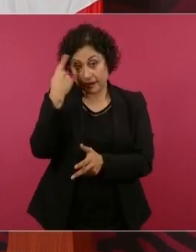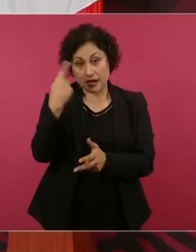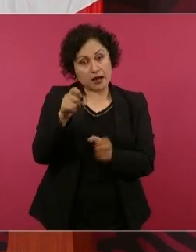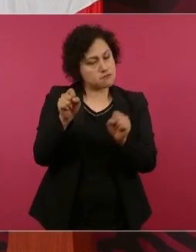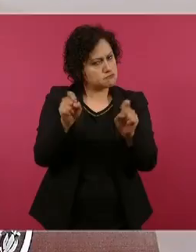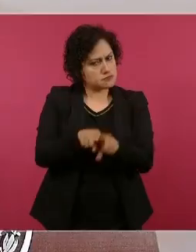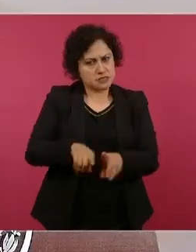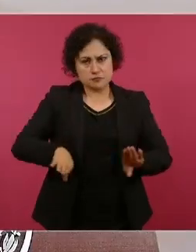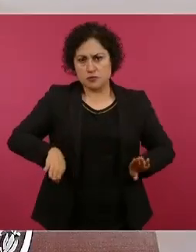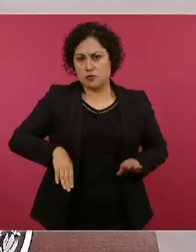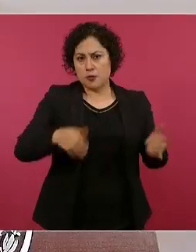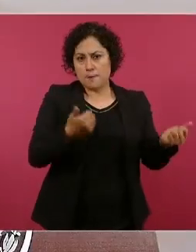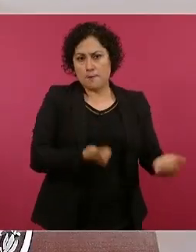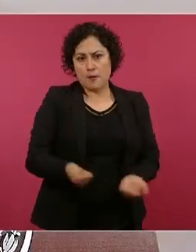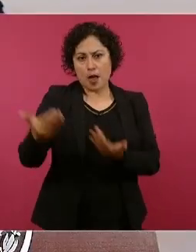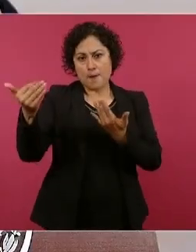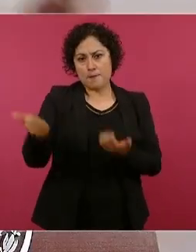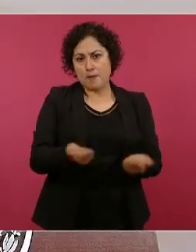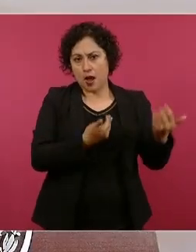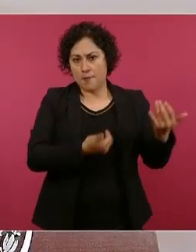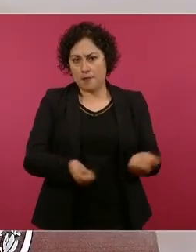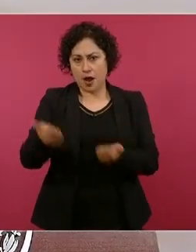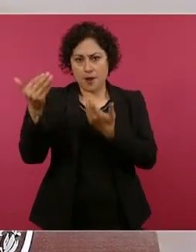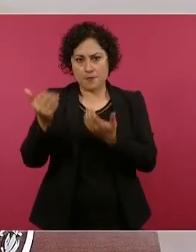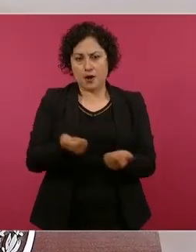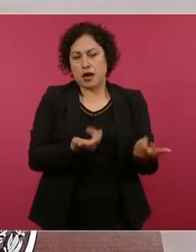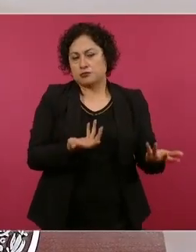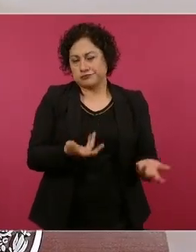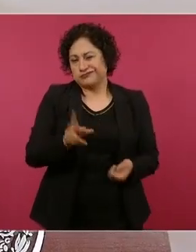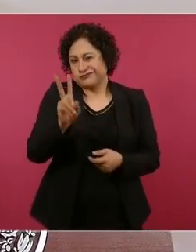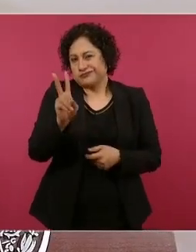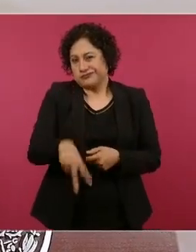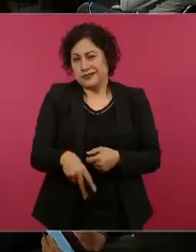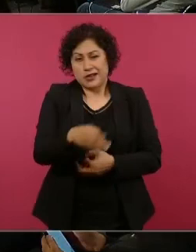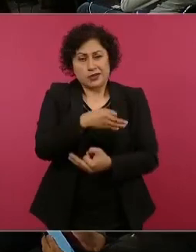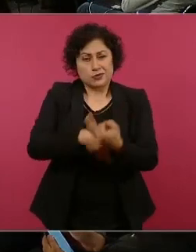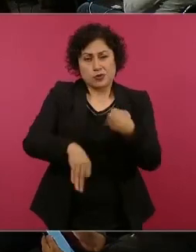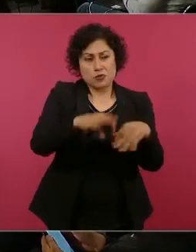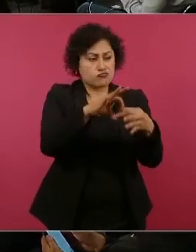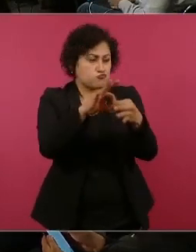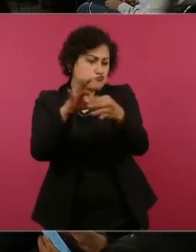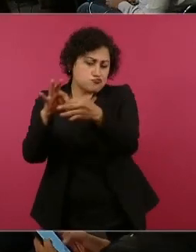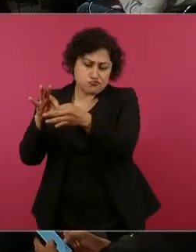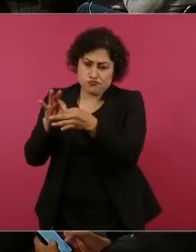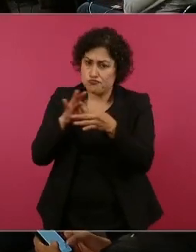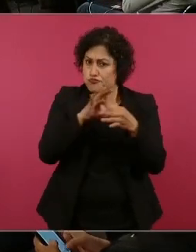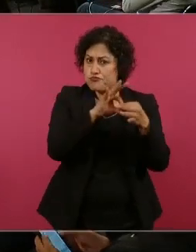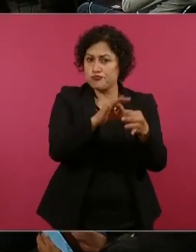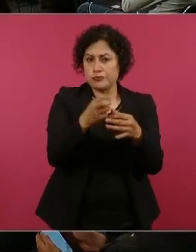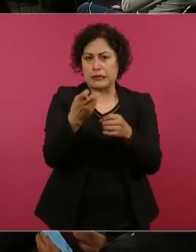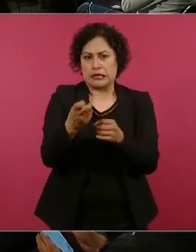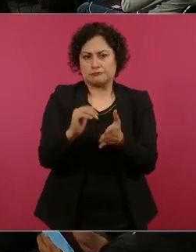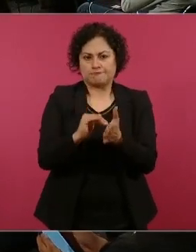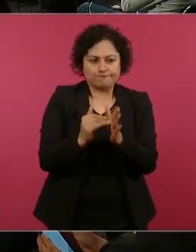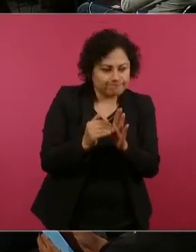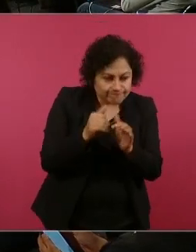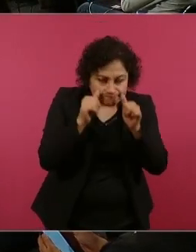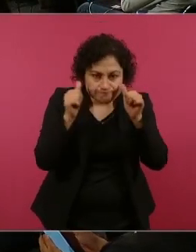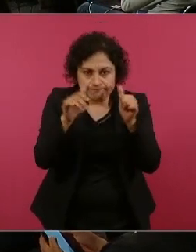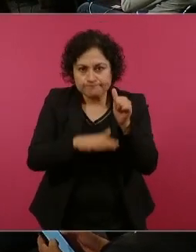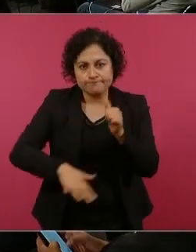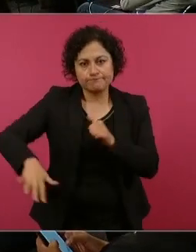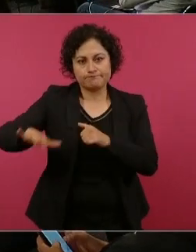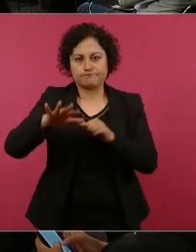o es estratégico y va a seguir creciendo.